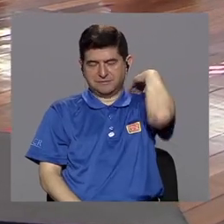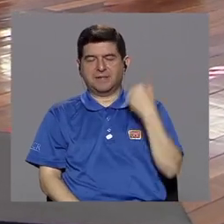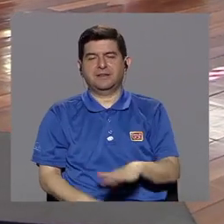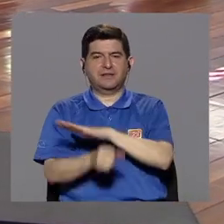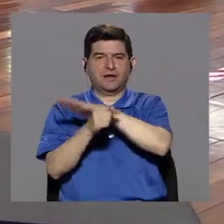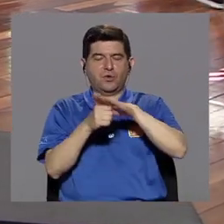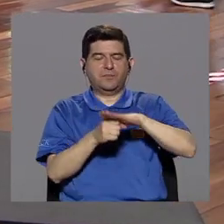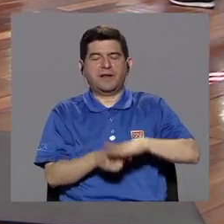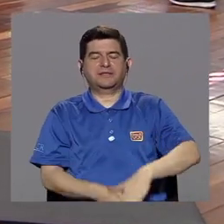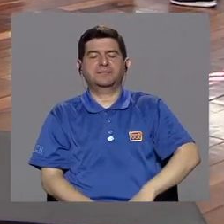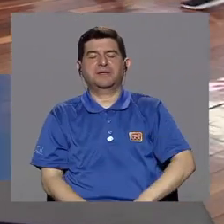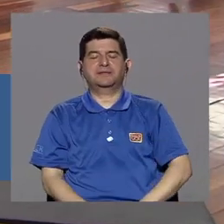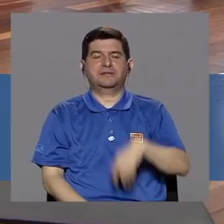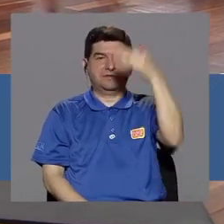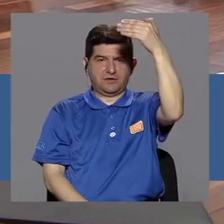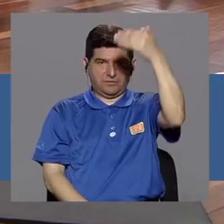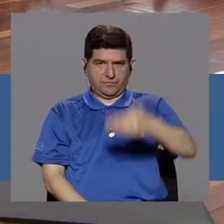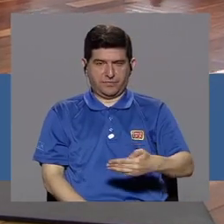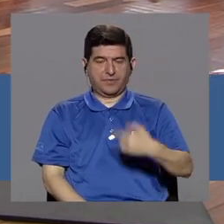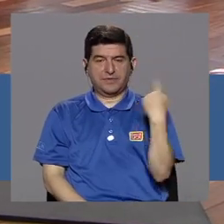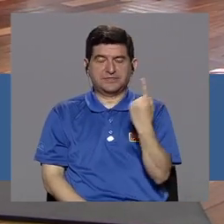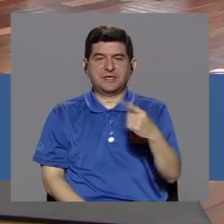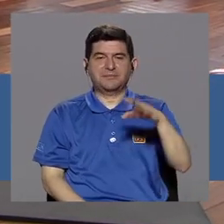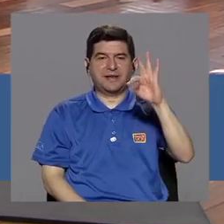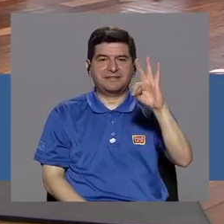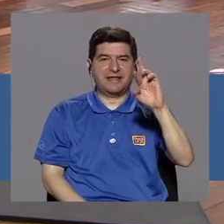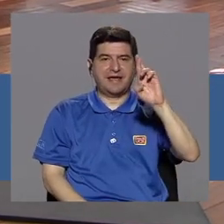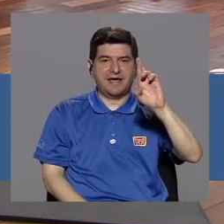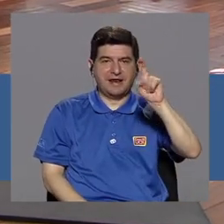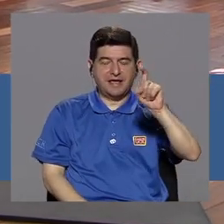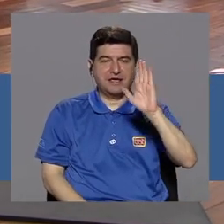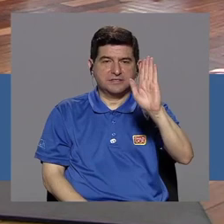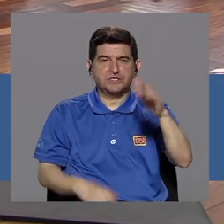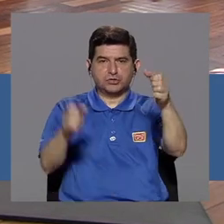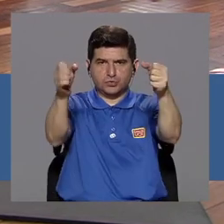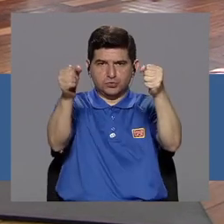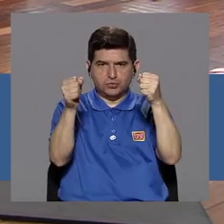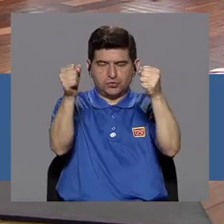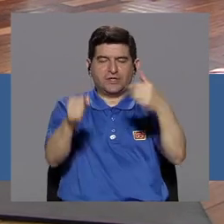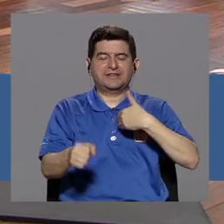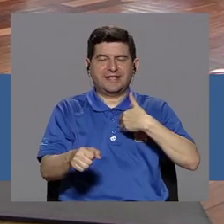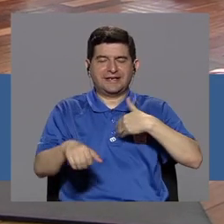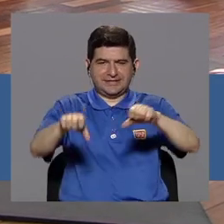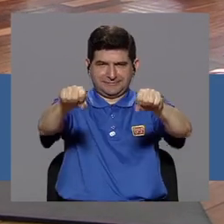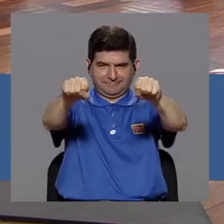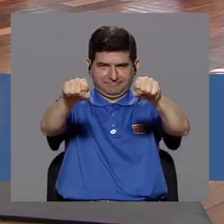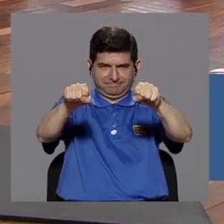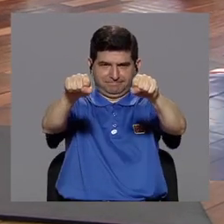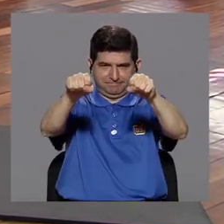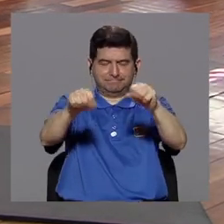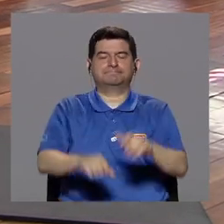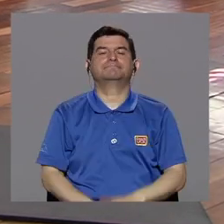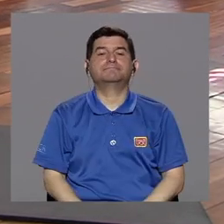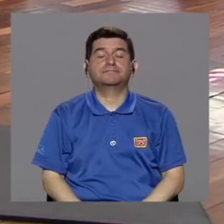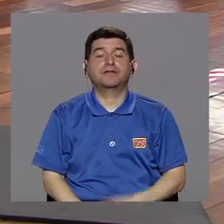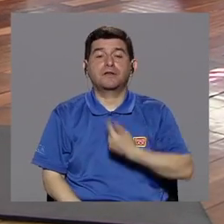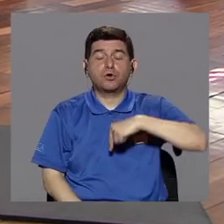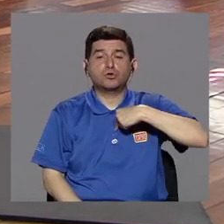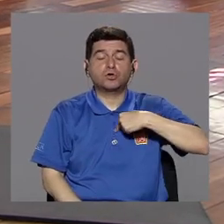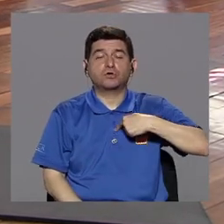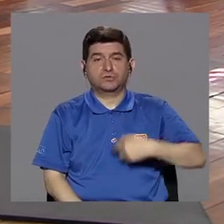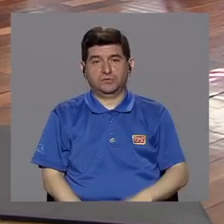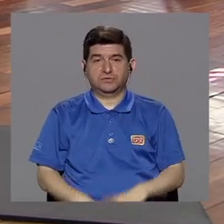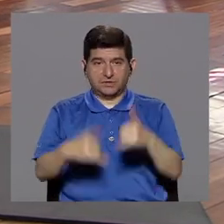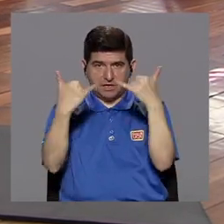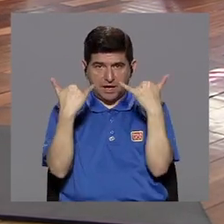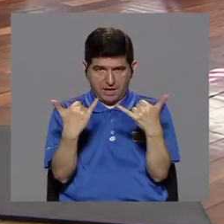totalmente recta. Siempre el TRX y sus fajas van a tener tensión. Vamos a